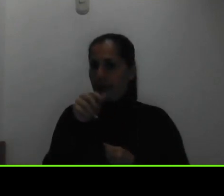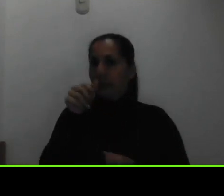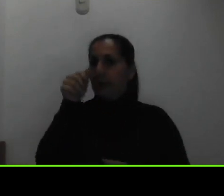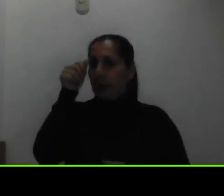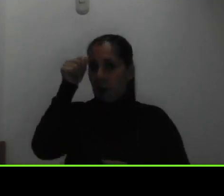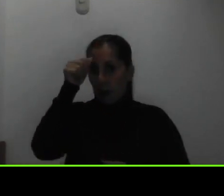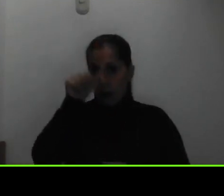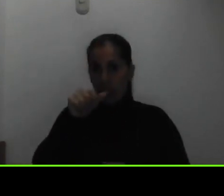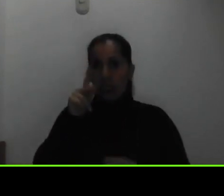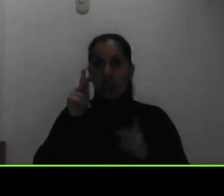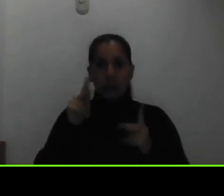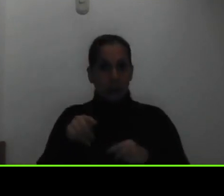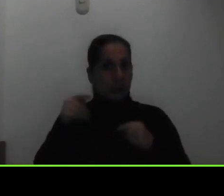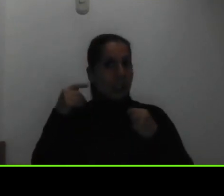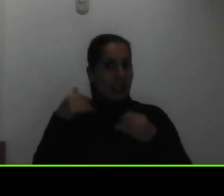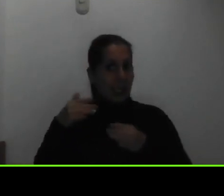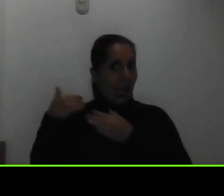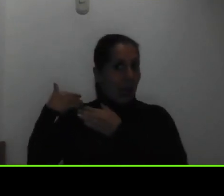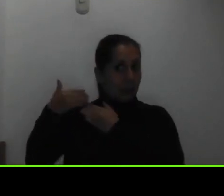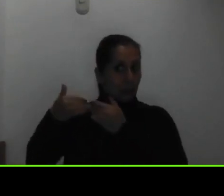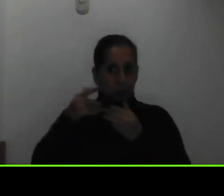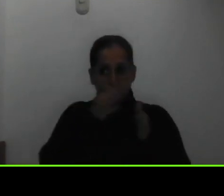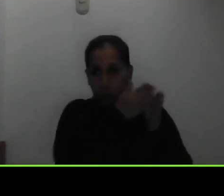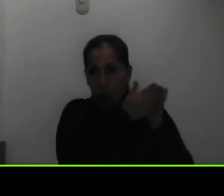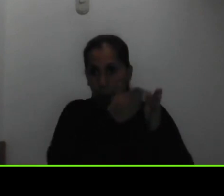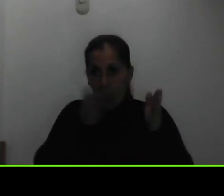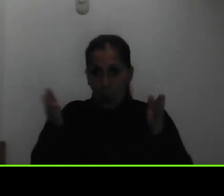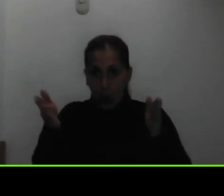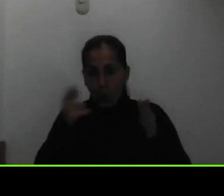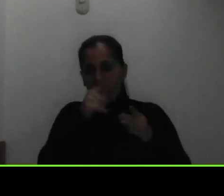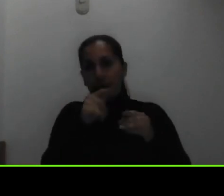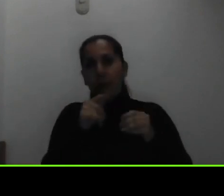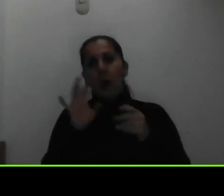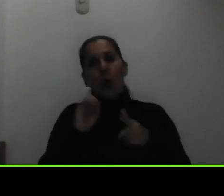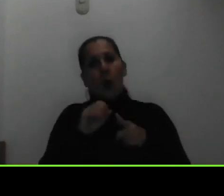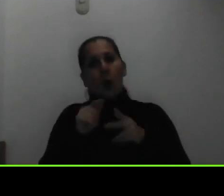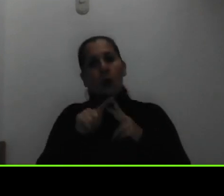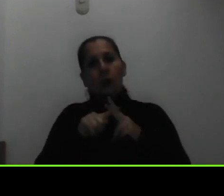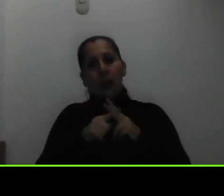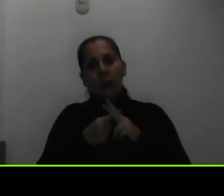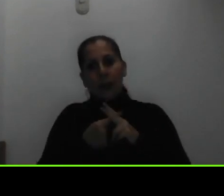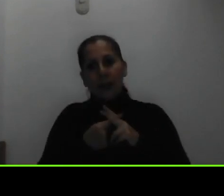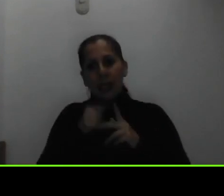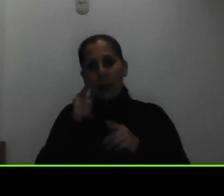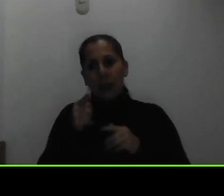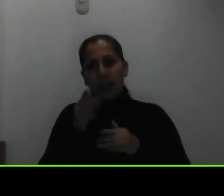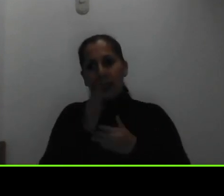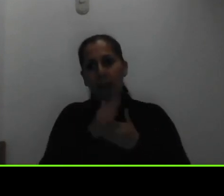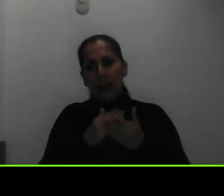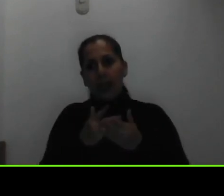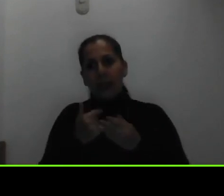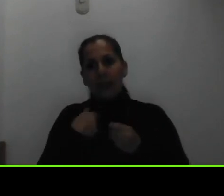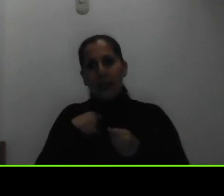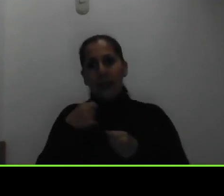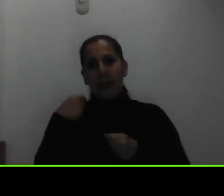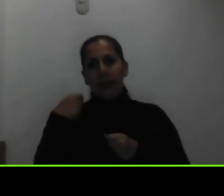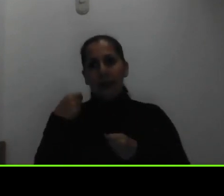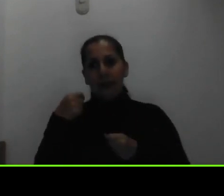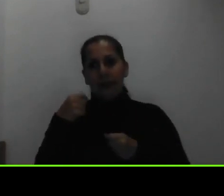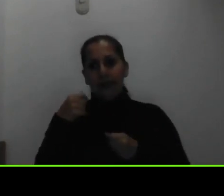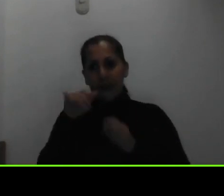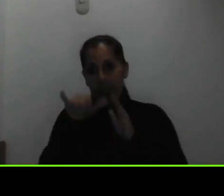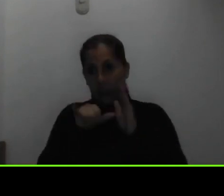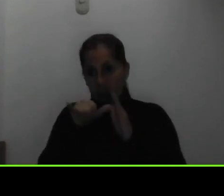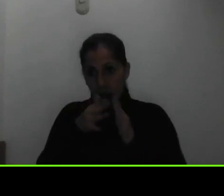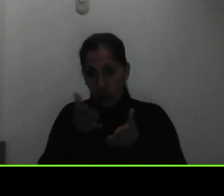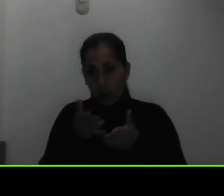seguido toda la transmisión y si no para los que entraron en esta parte de la transmisión que